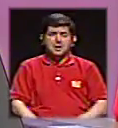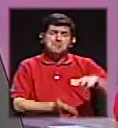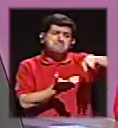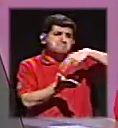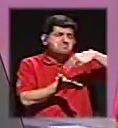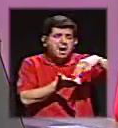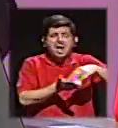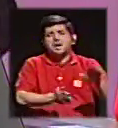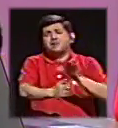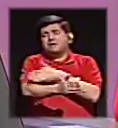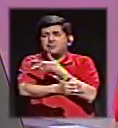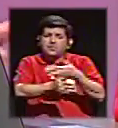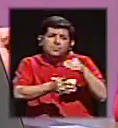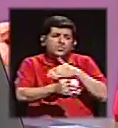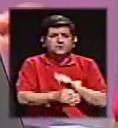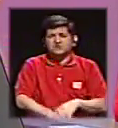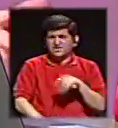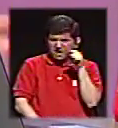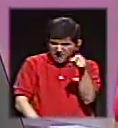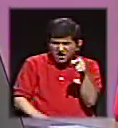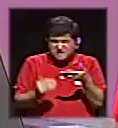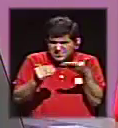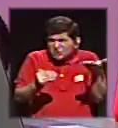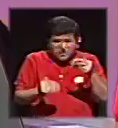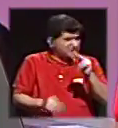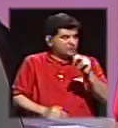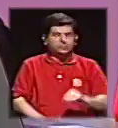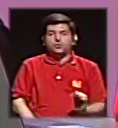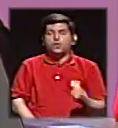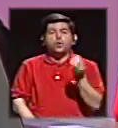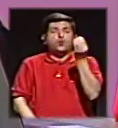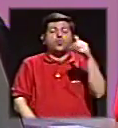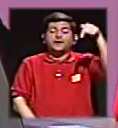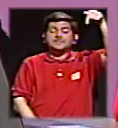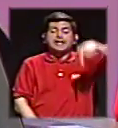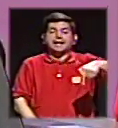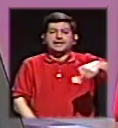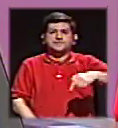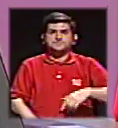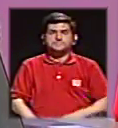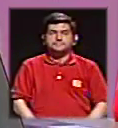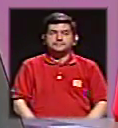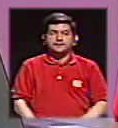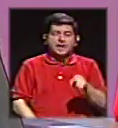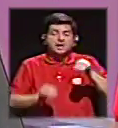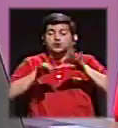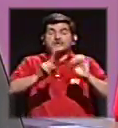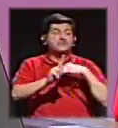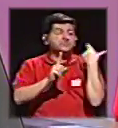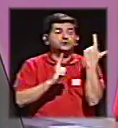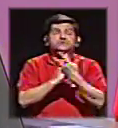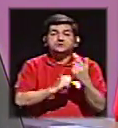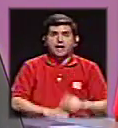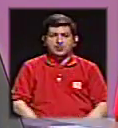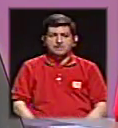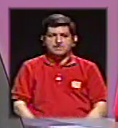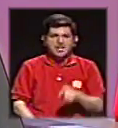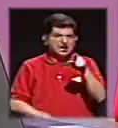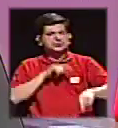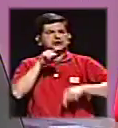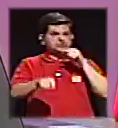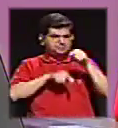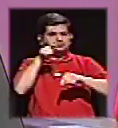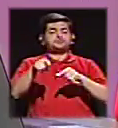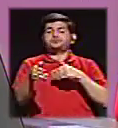bailes, ni con música, ni con eso. Porque son los muchachos que están aquí, están en redes sociales, son muy